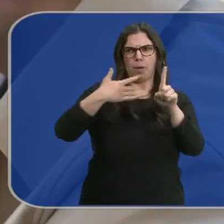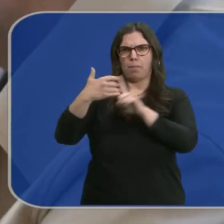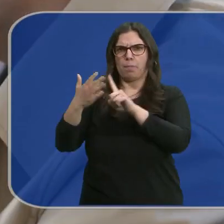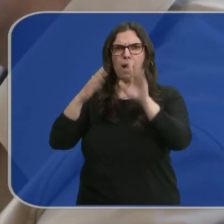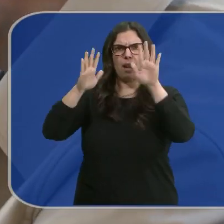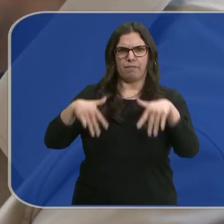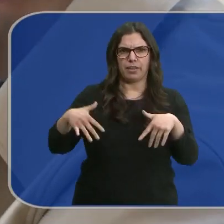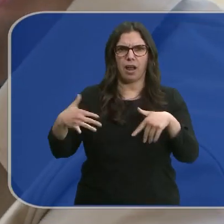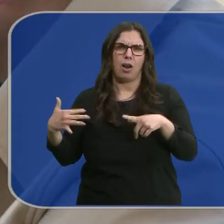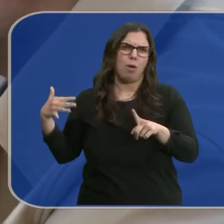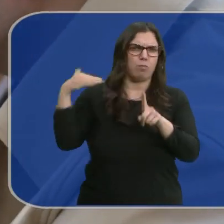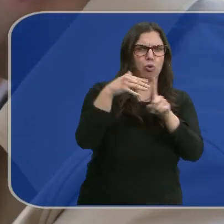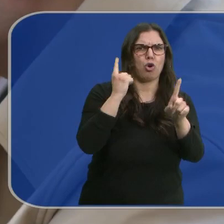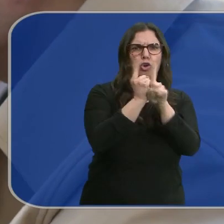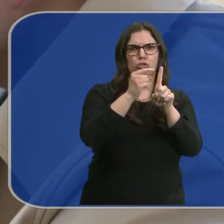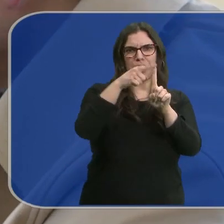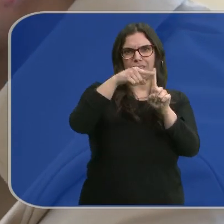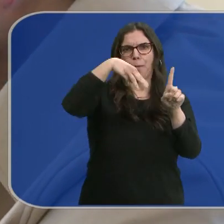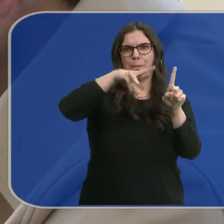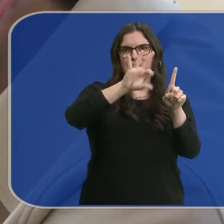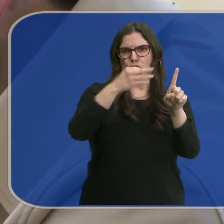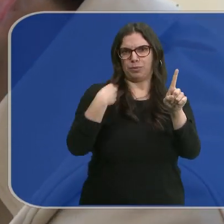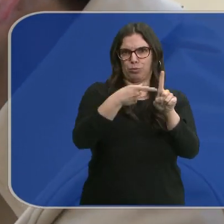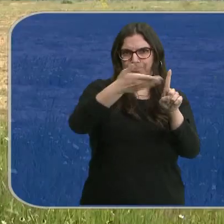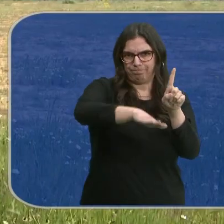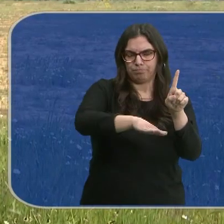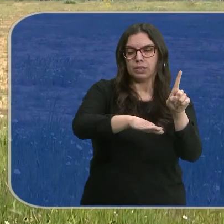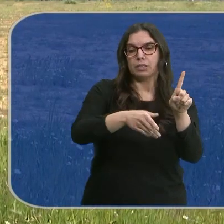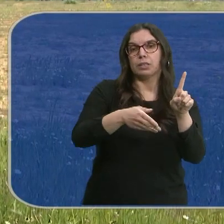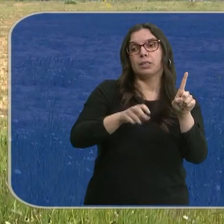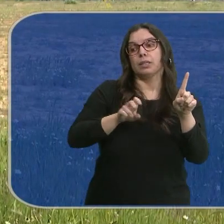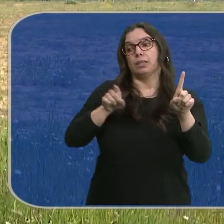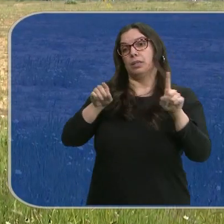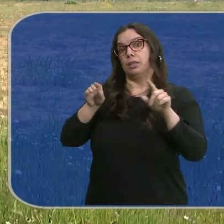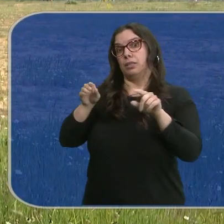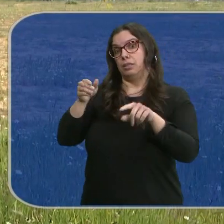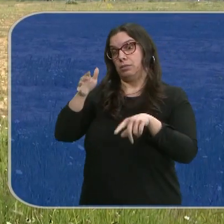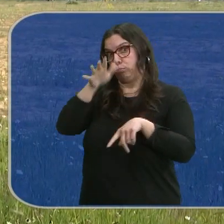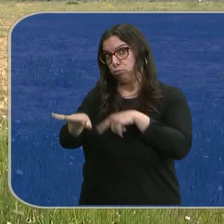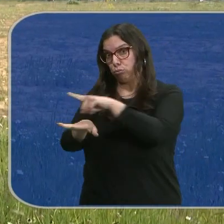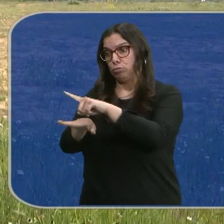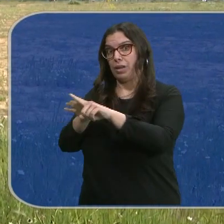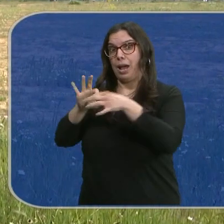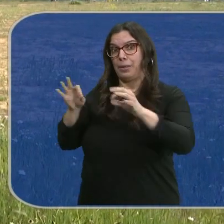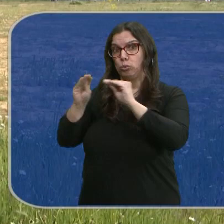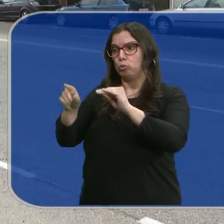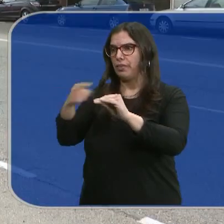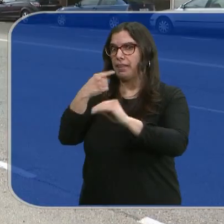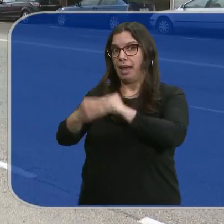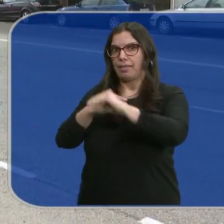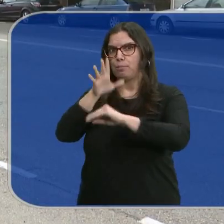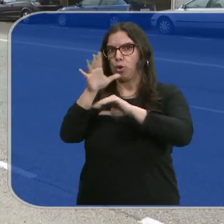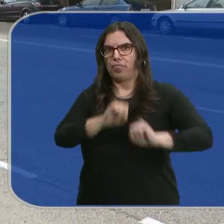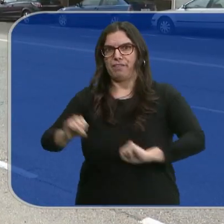acabaron atacando a Mario, a la víctima, mientras que los amigos del acusado aseguran que actuó en